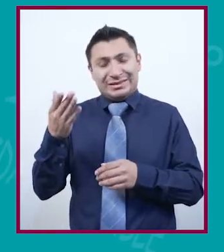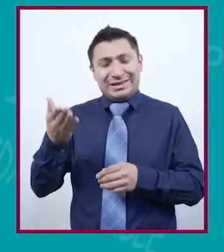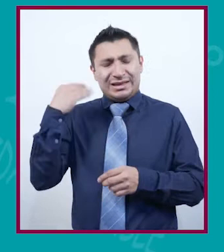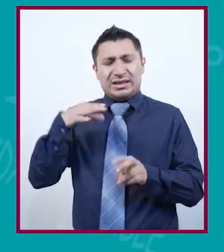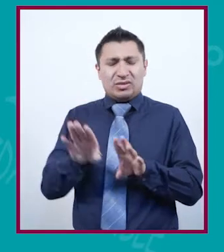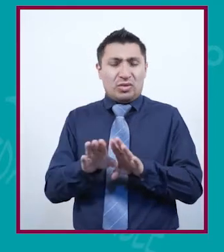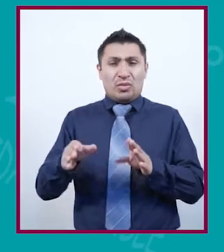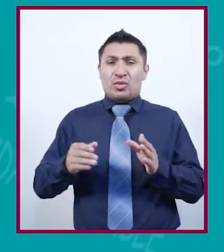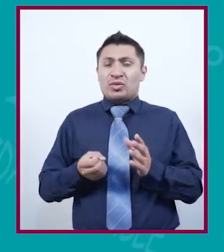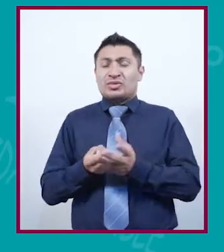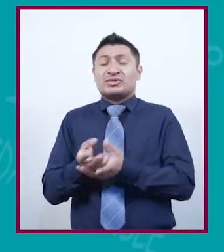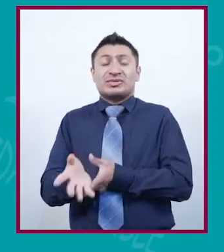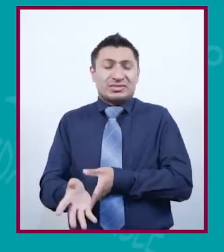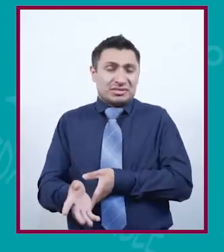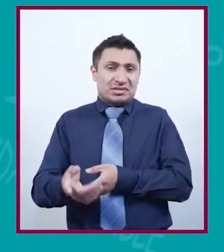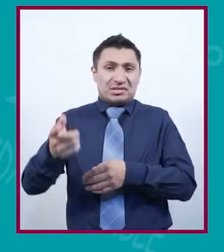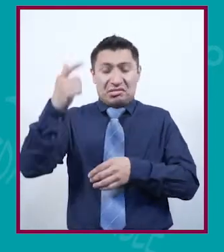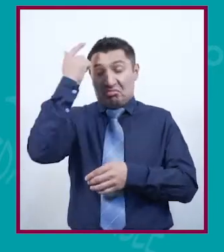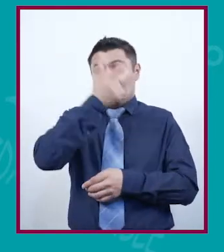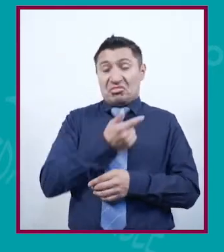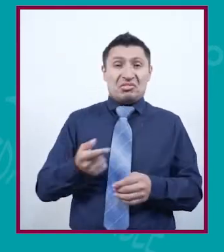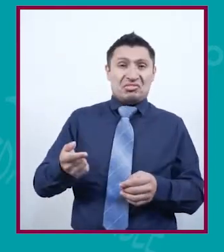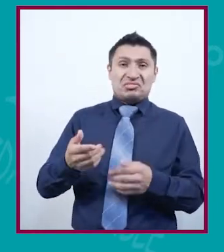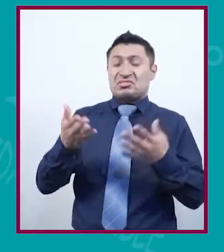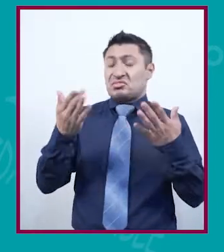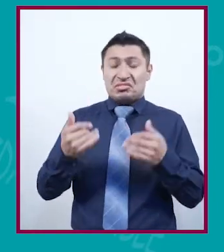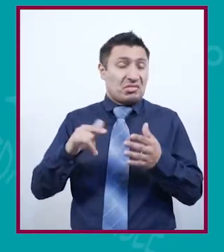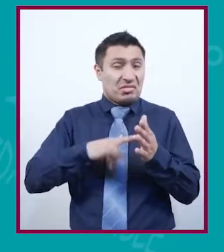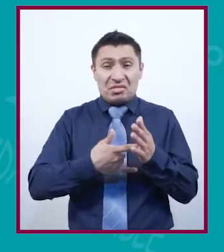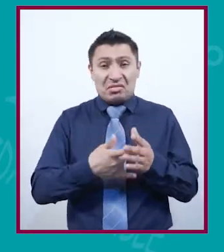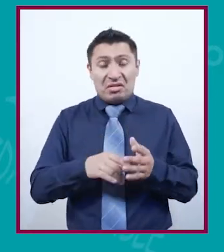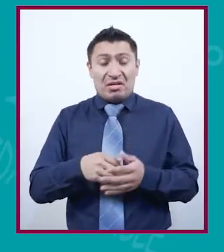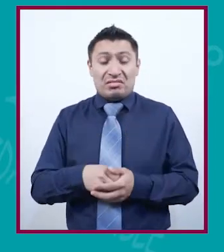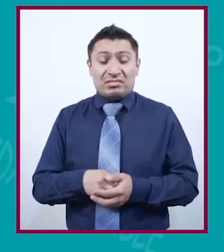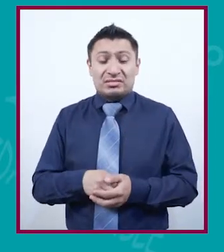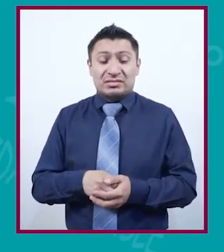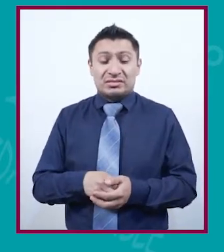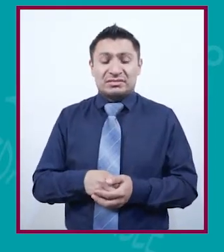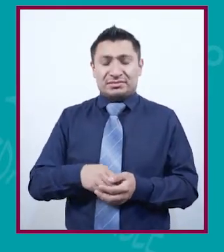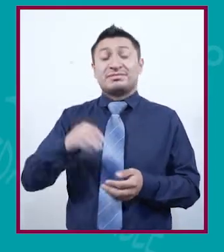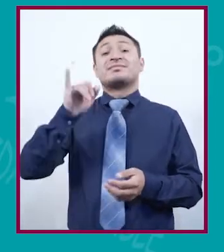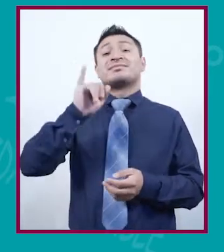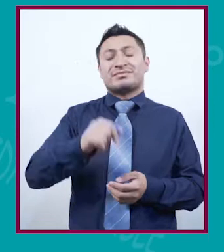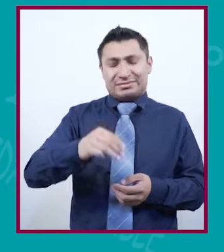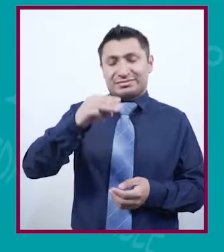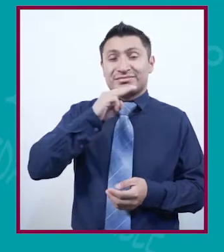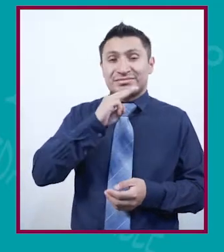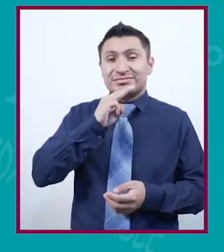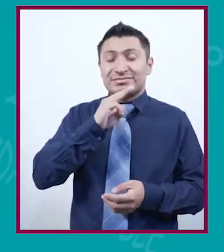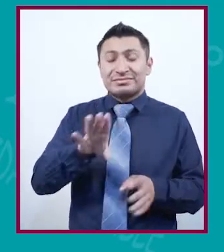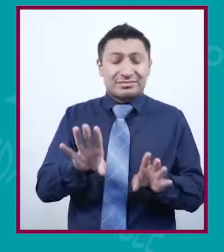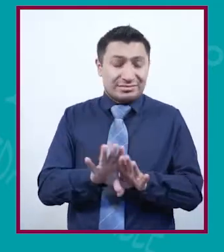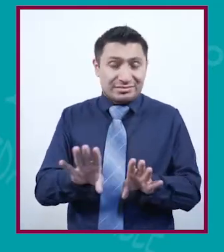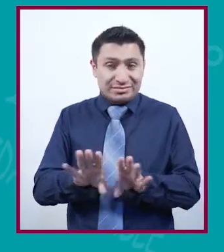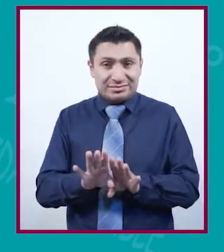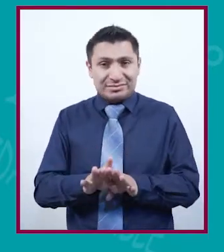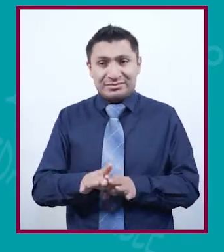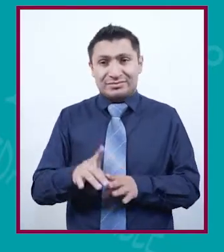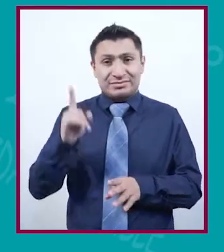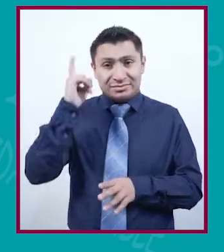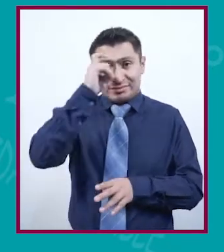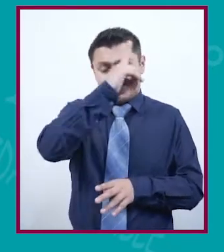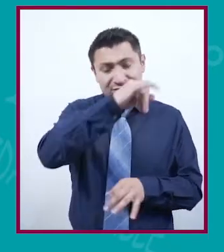cierta hora sin existir un horario. Sí, bueno, la de mi mamá fue un poco